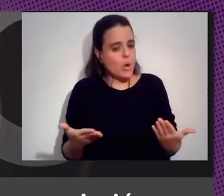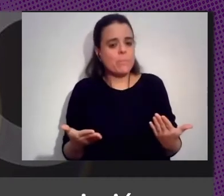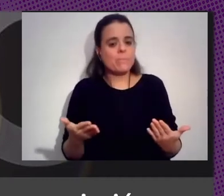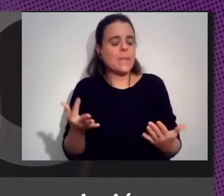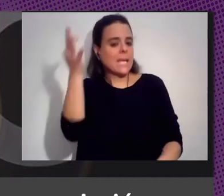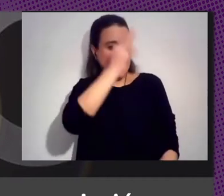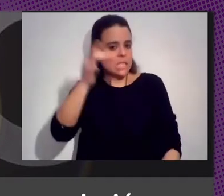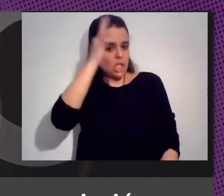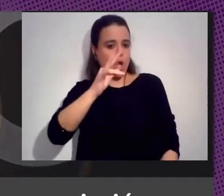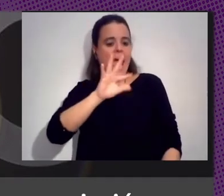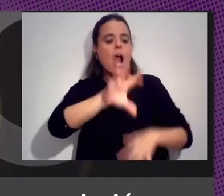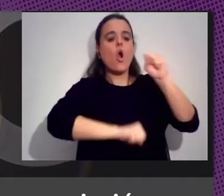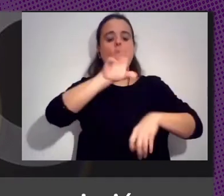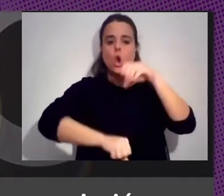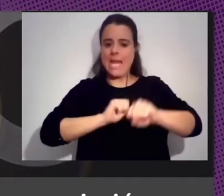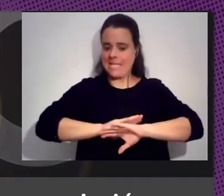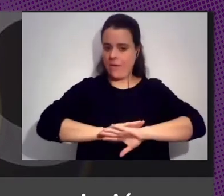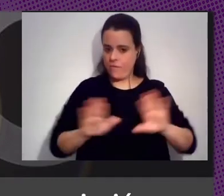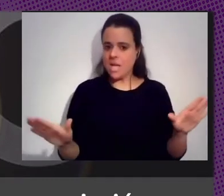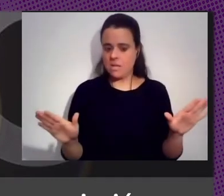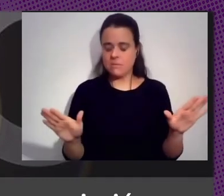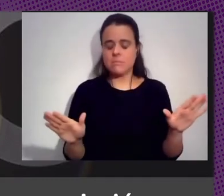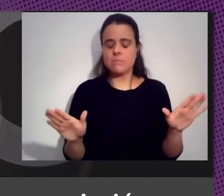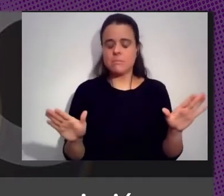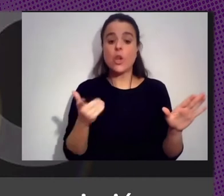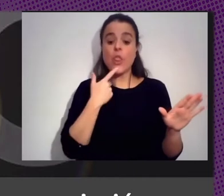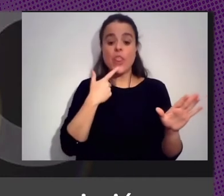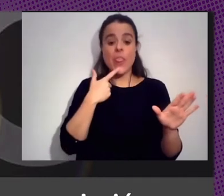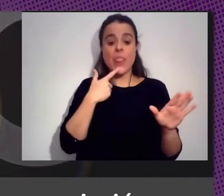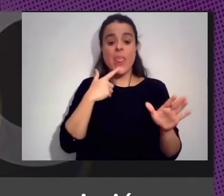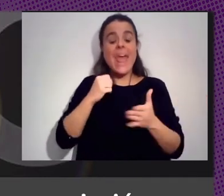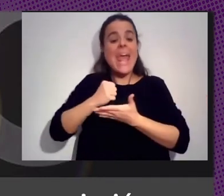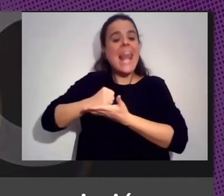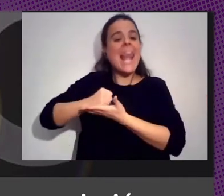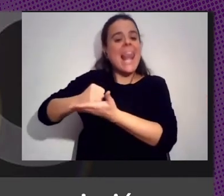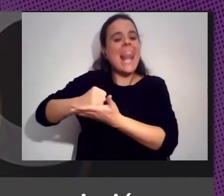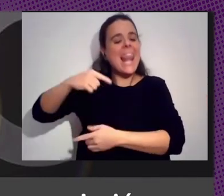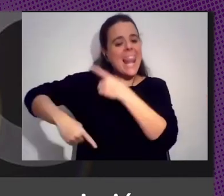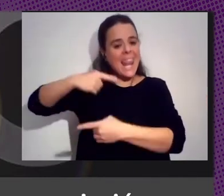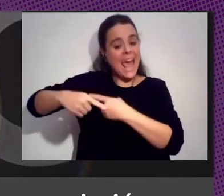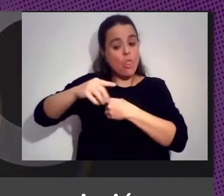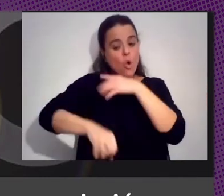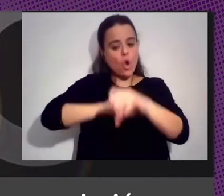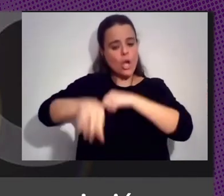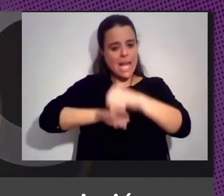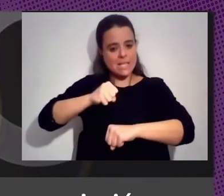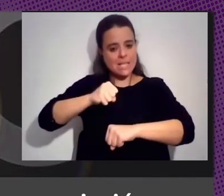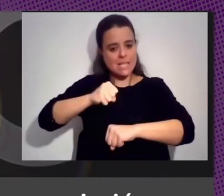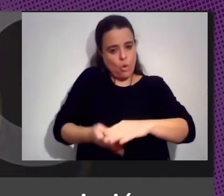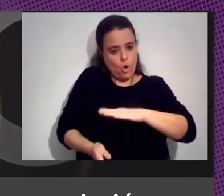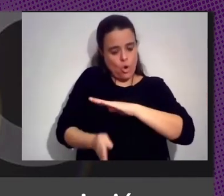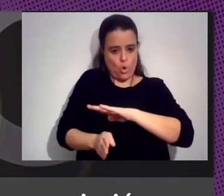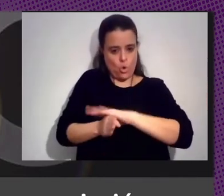Pero Quijano Decía Que El Legado Del Colonialismo Continúa Continúa Formando